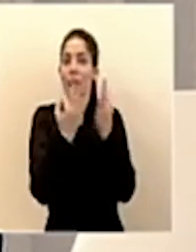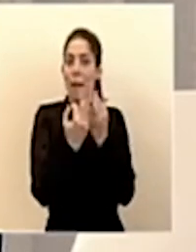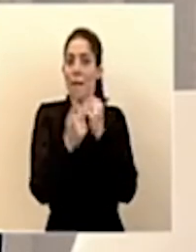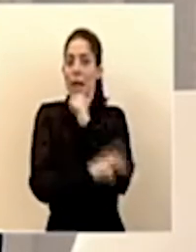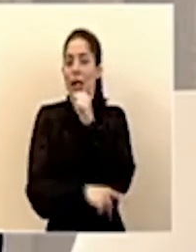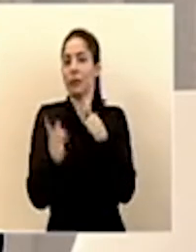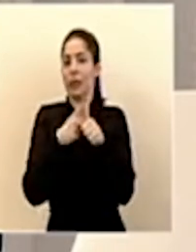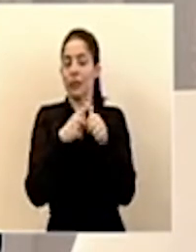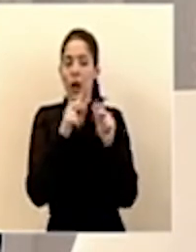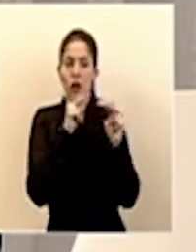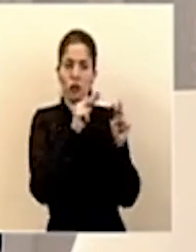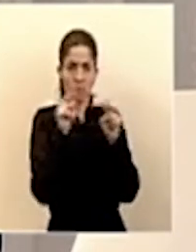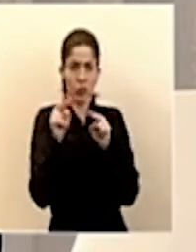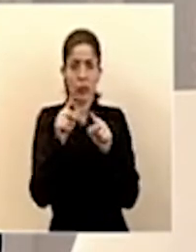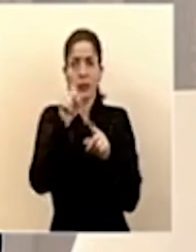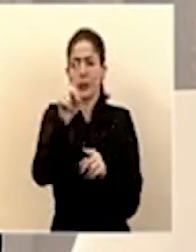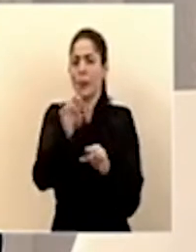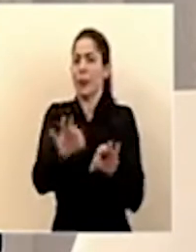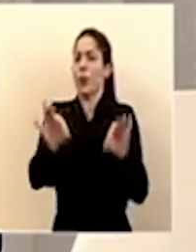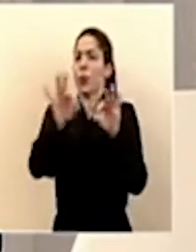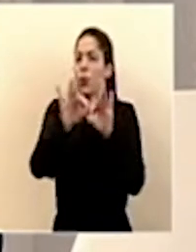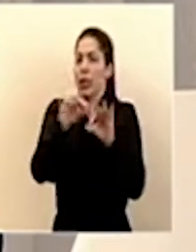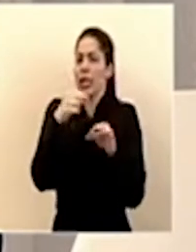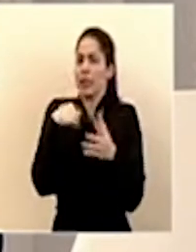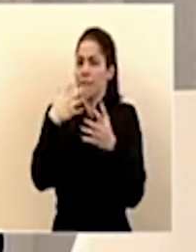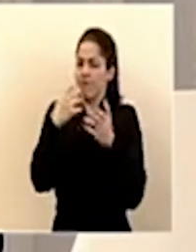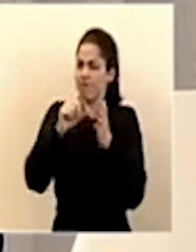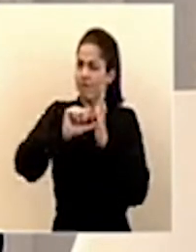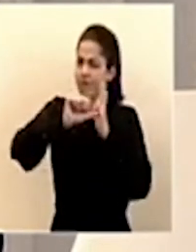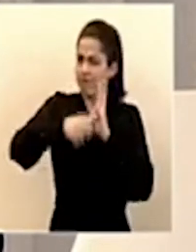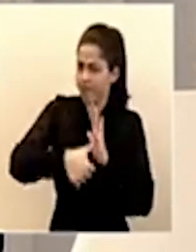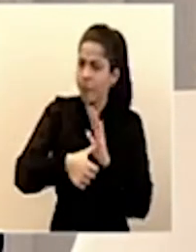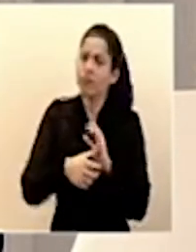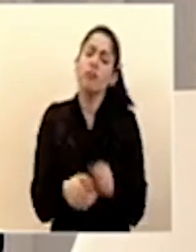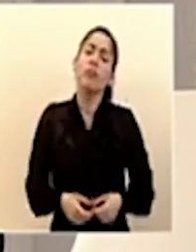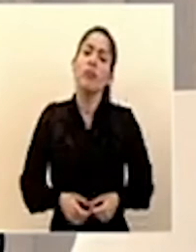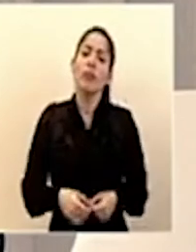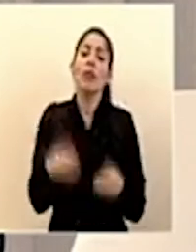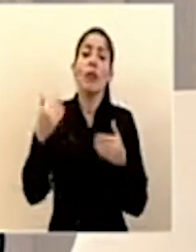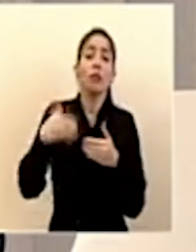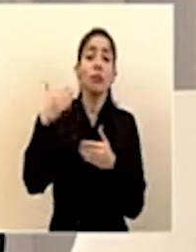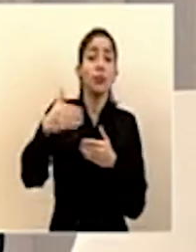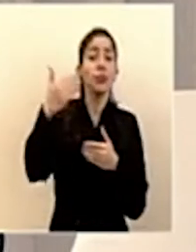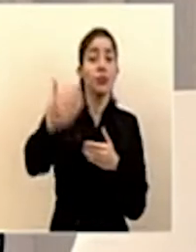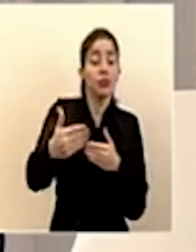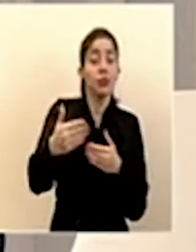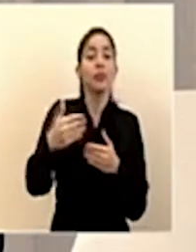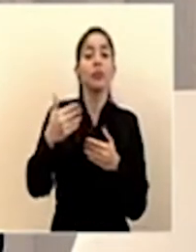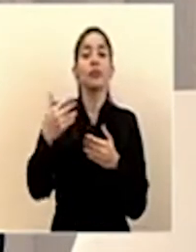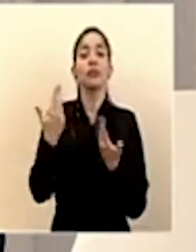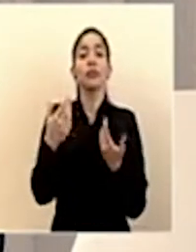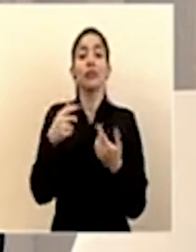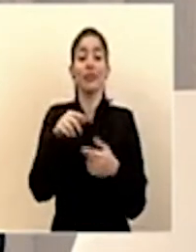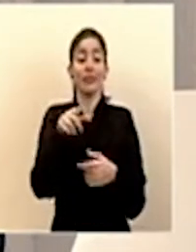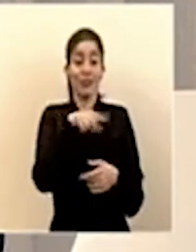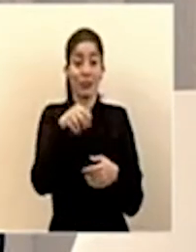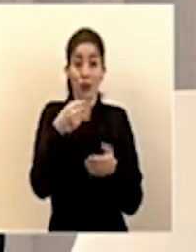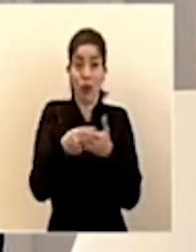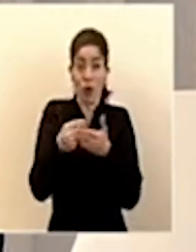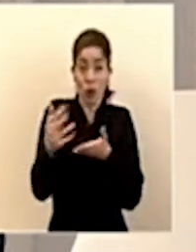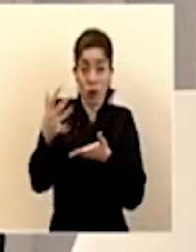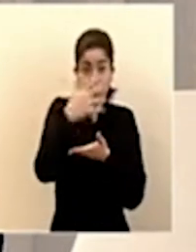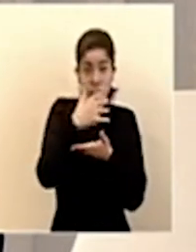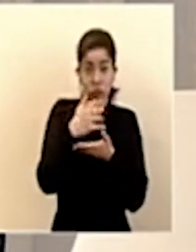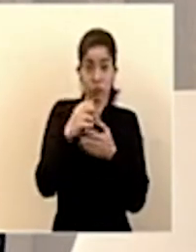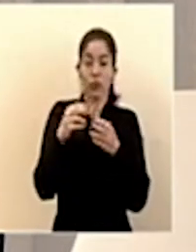país. Muy importante y esto también lo quiero subrayar. Eventualmente lo que se use de esa contribución